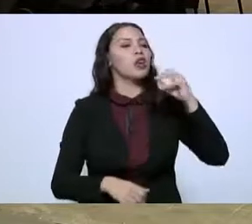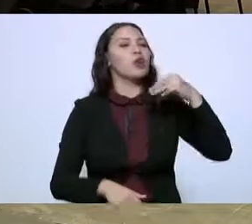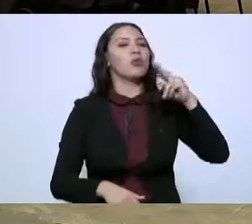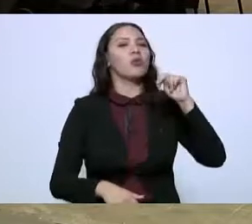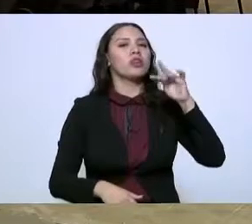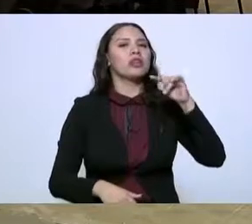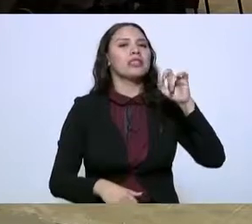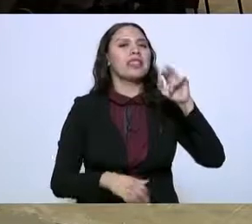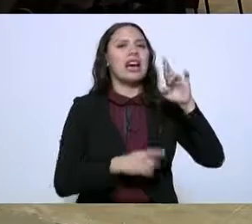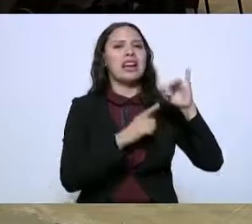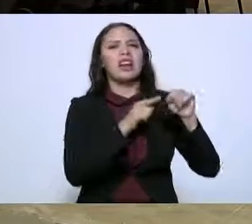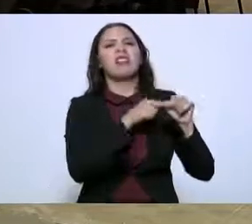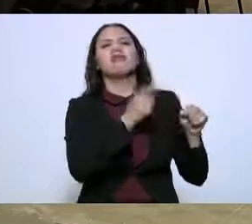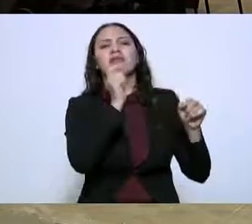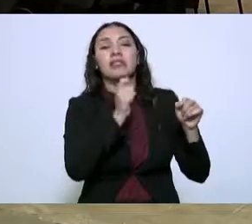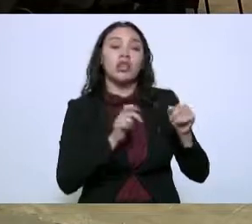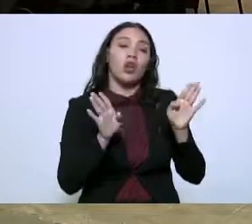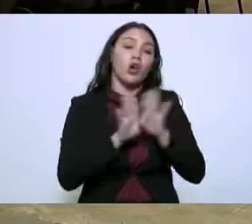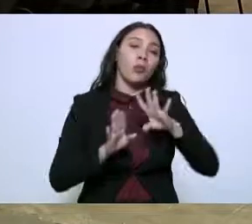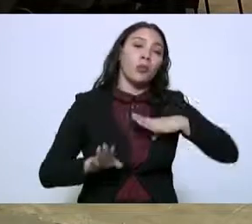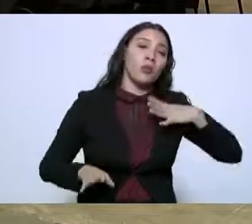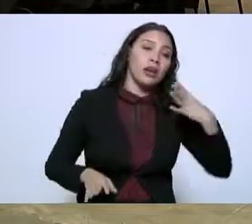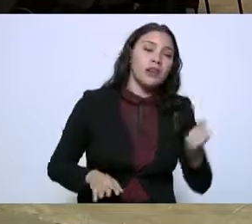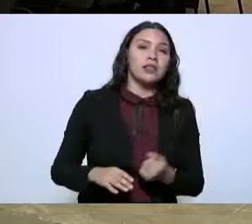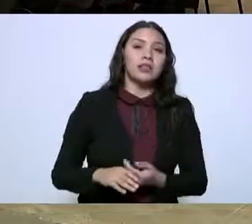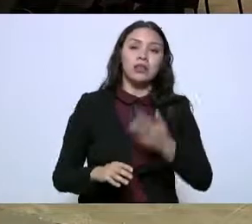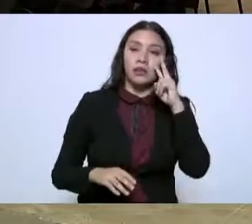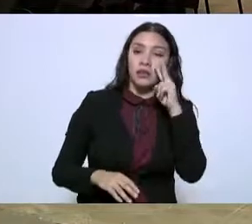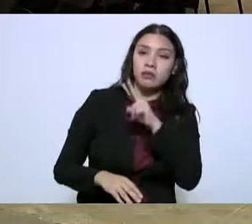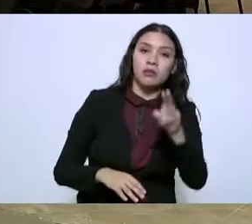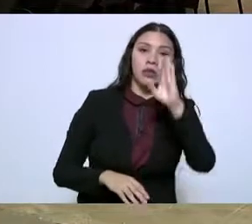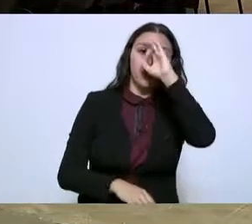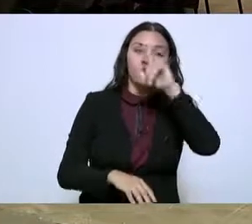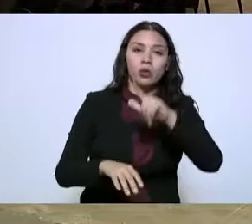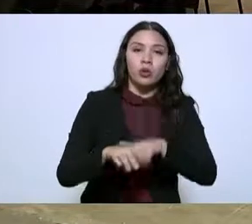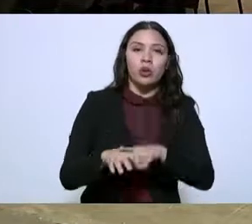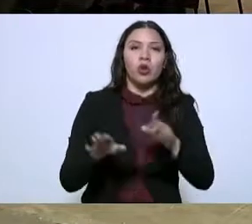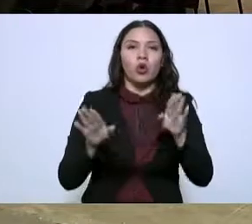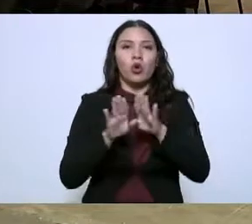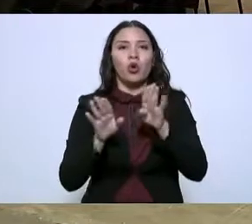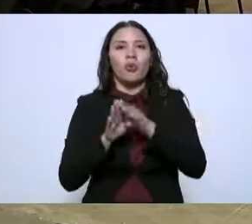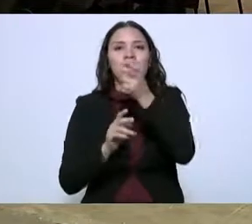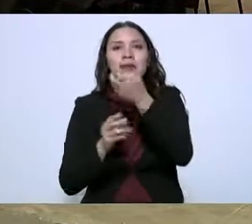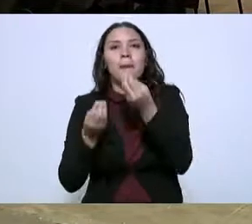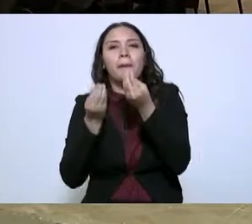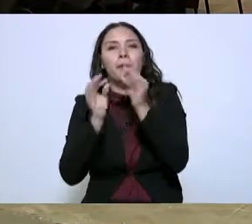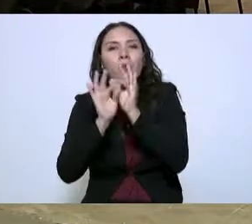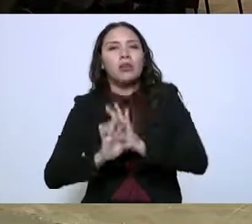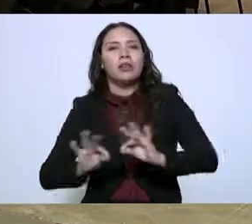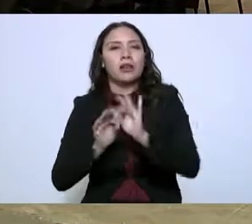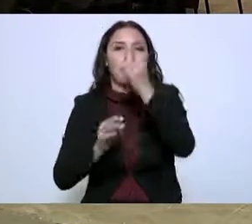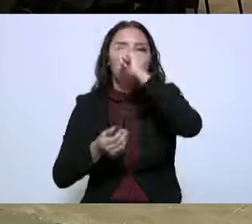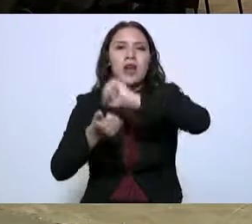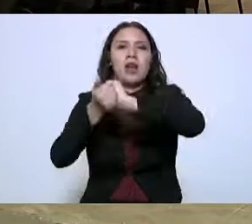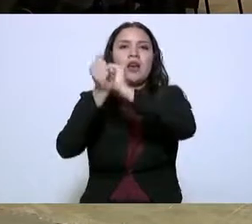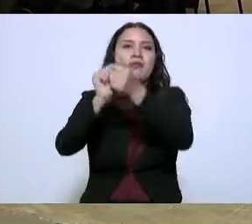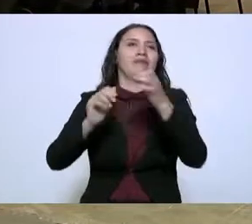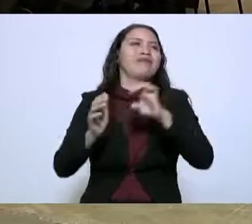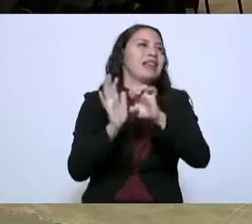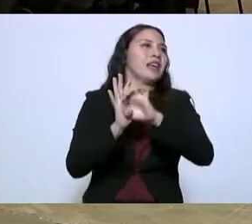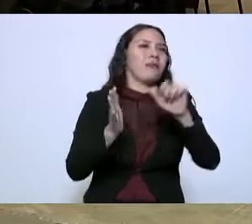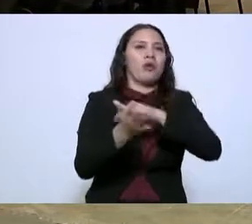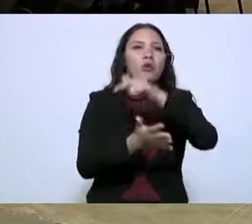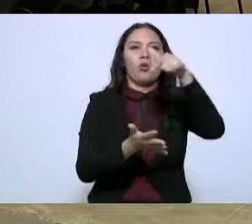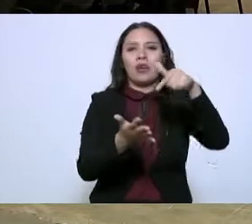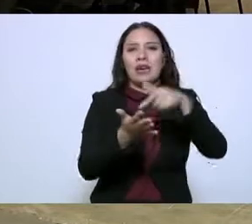esfuerzo en donde se reconoce a la cultura como un eje de transformación de los lugares que más